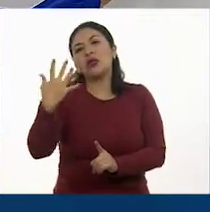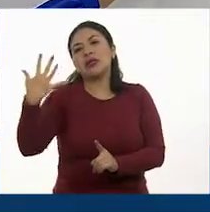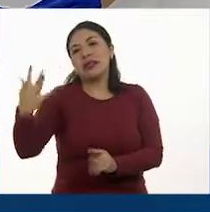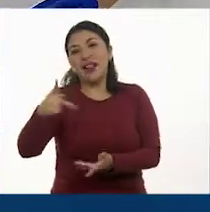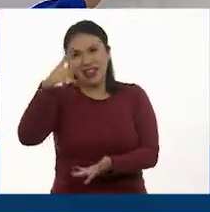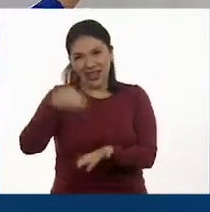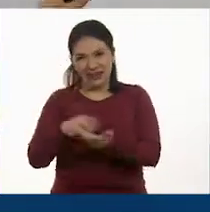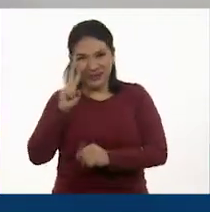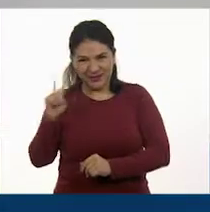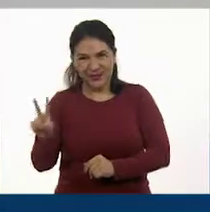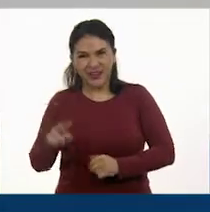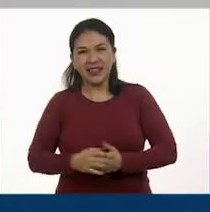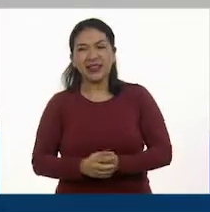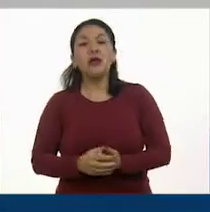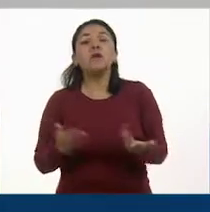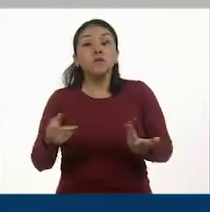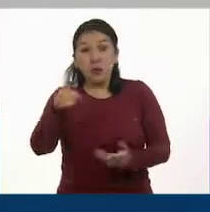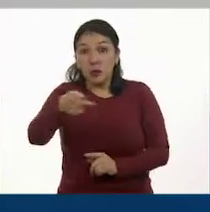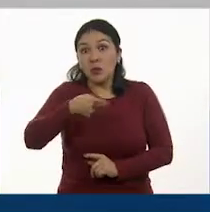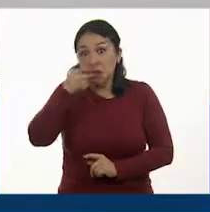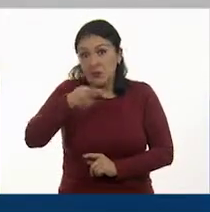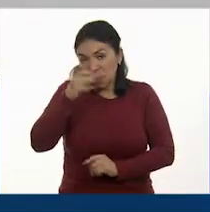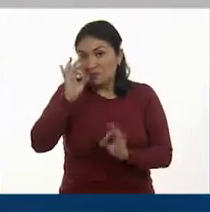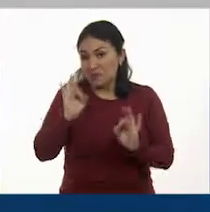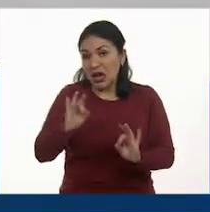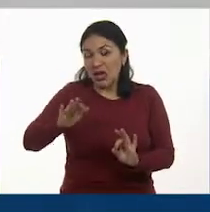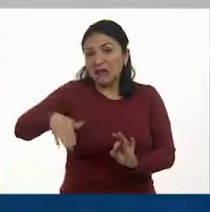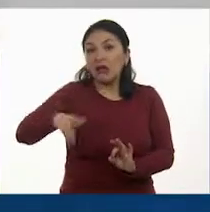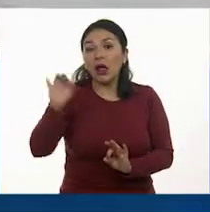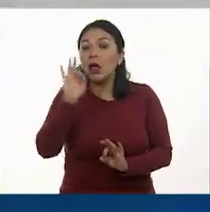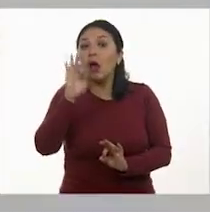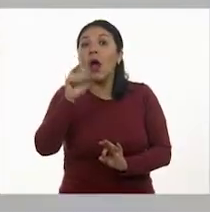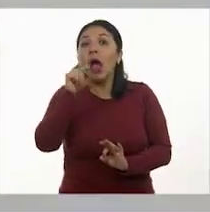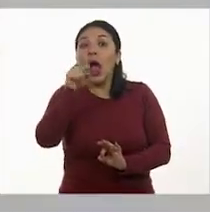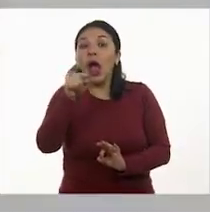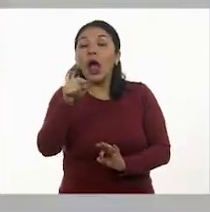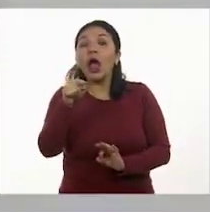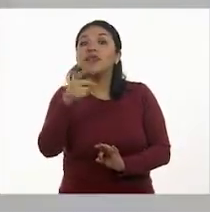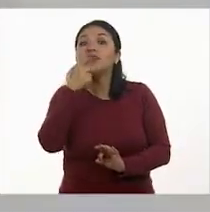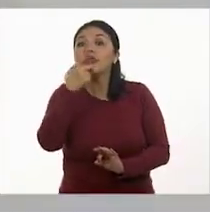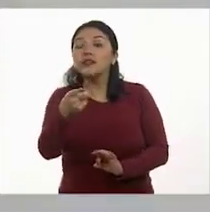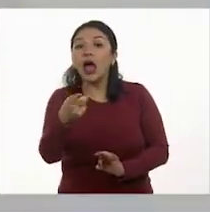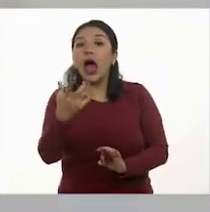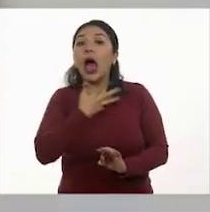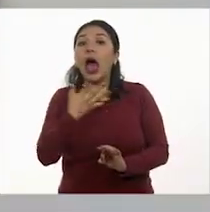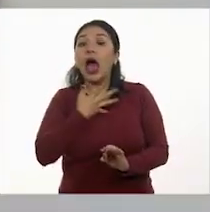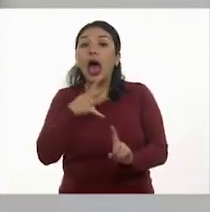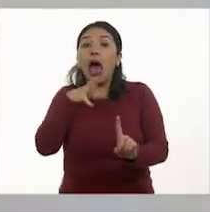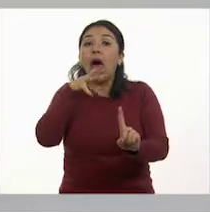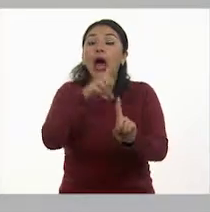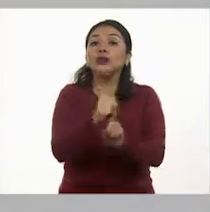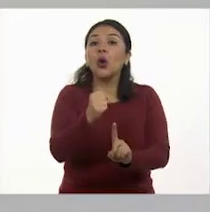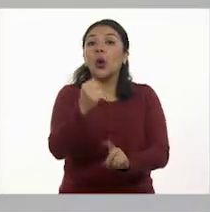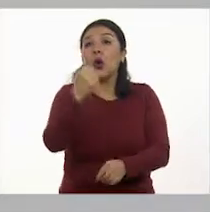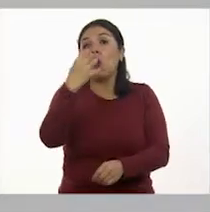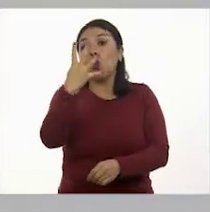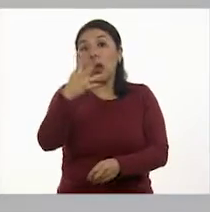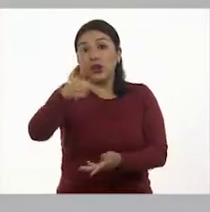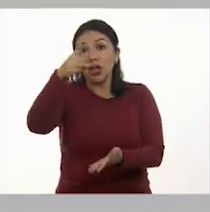y cinco. Pero como tú bien dices, si él llegó, o nos dice ahí que llegó al kilómetro cuatro,